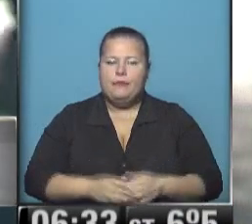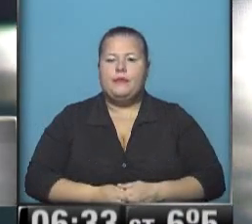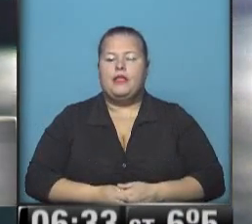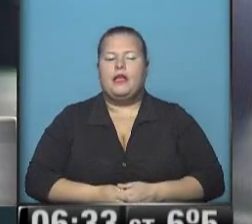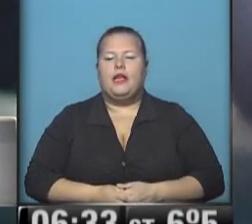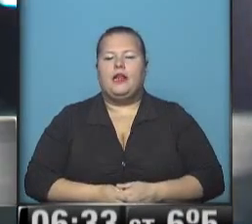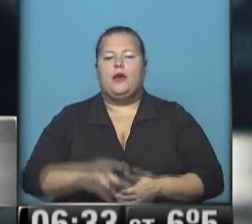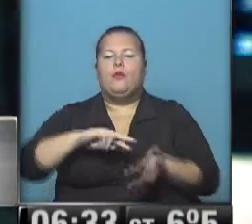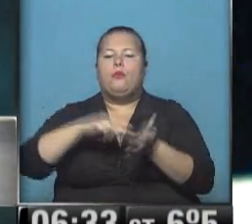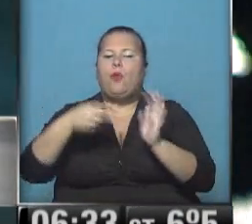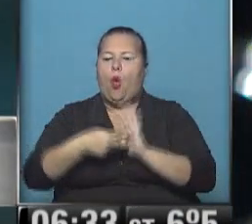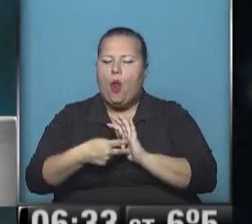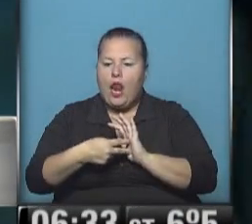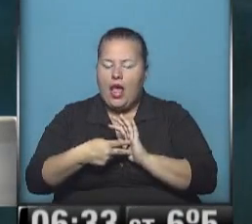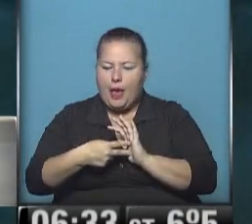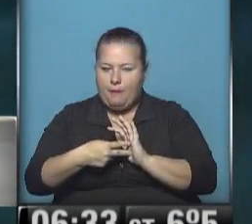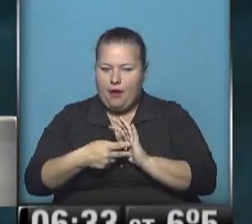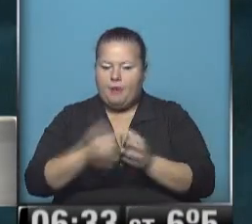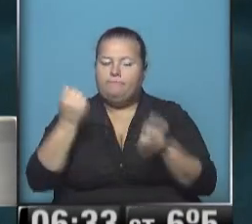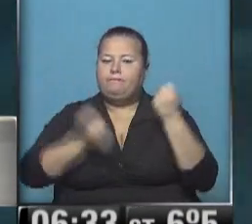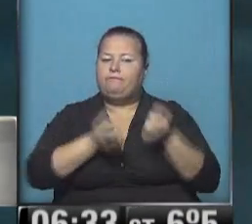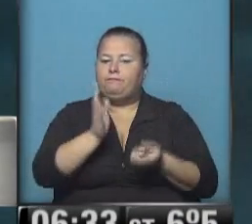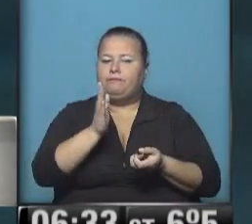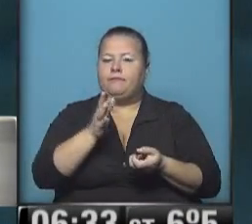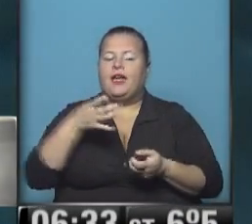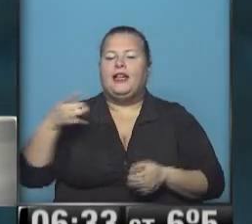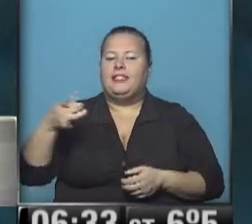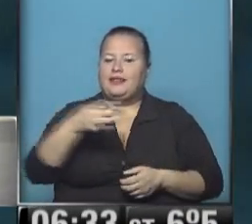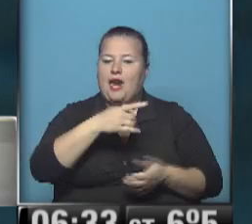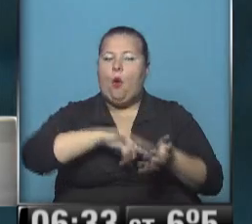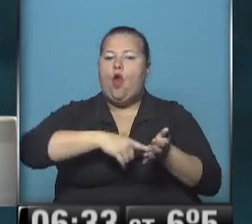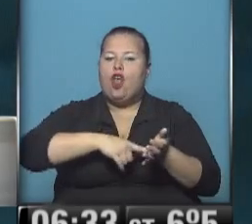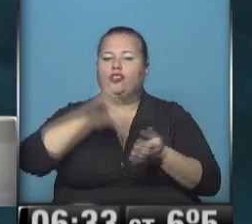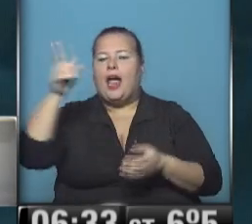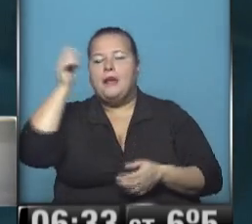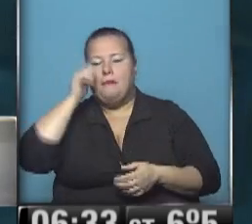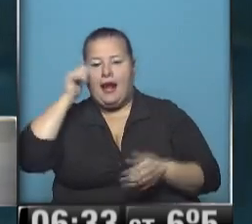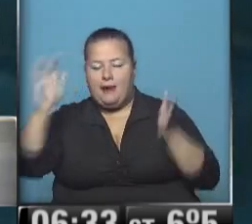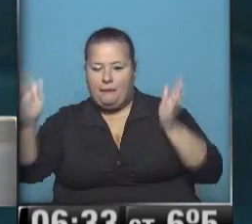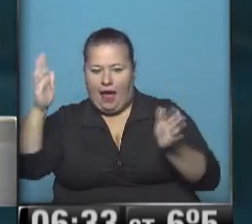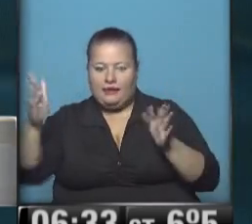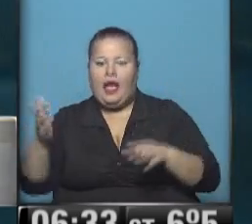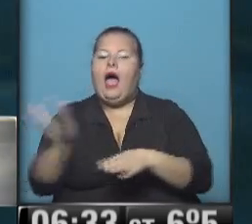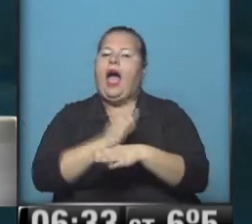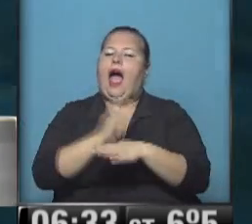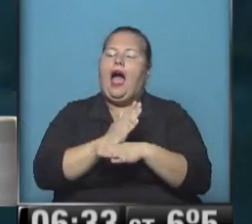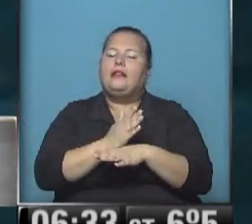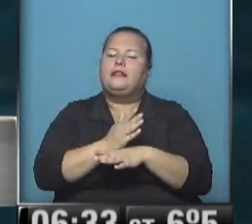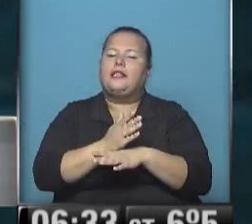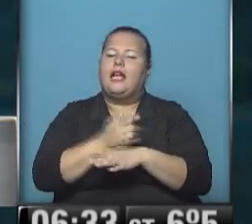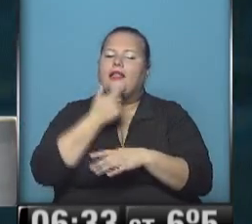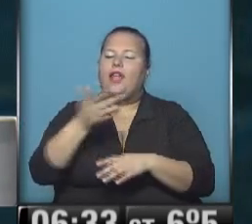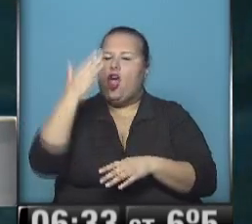inconvenientes en la circulación del ferrocarril Buenos Aires-Mar del Plata antes de ir a